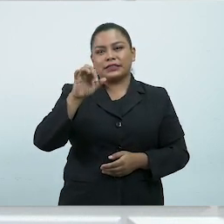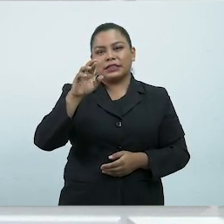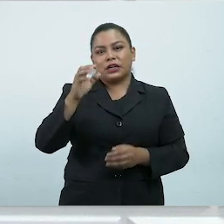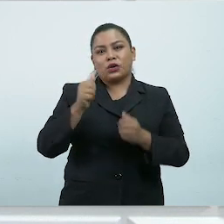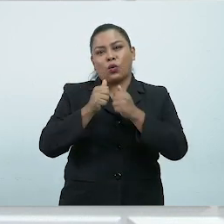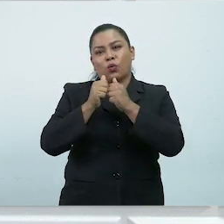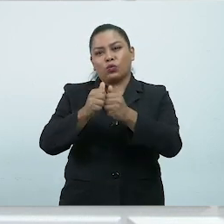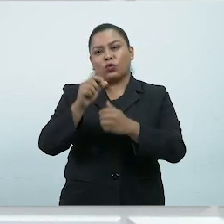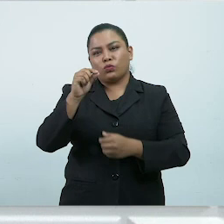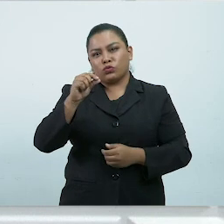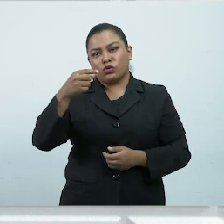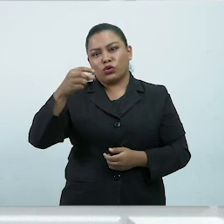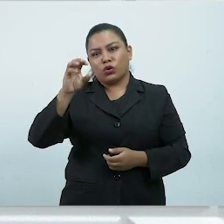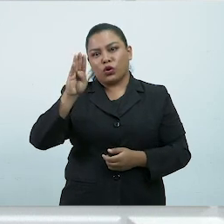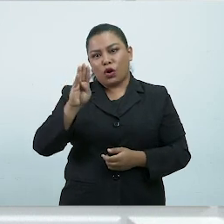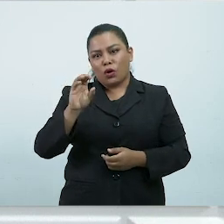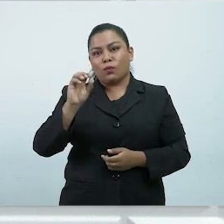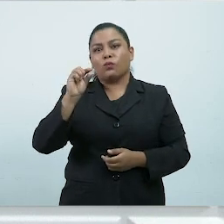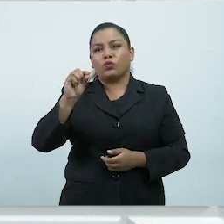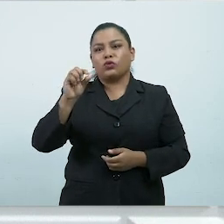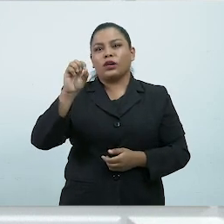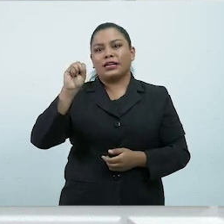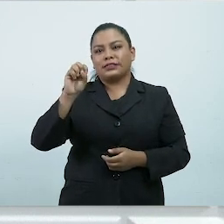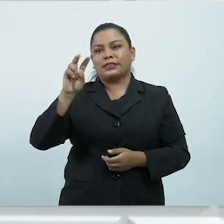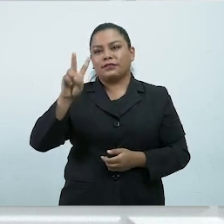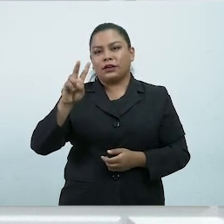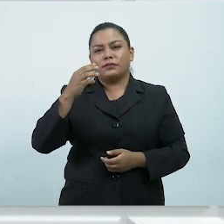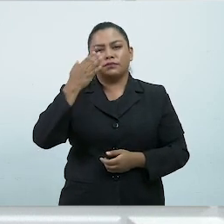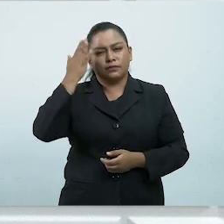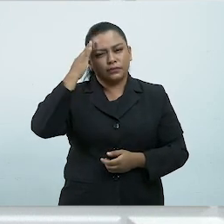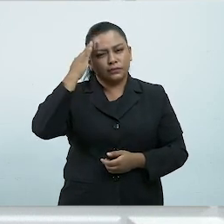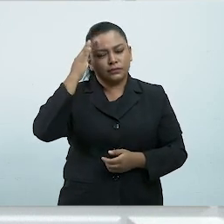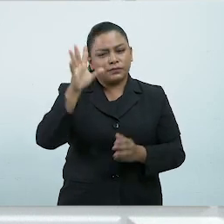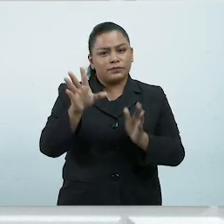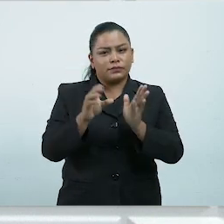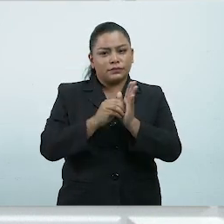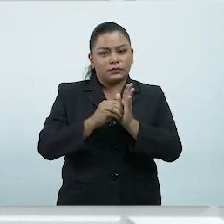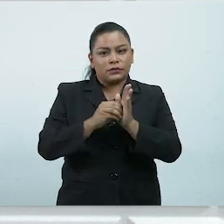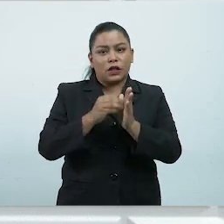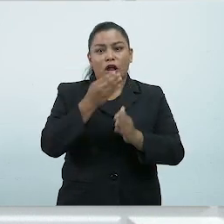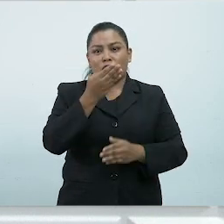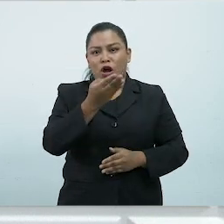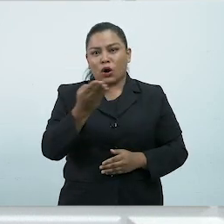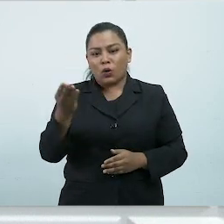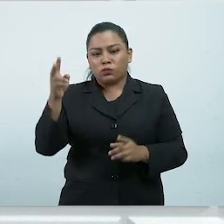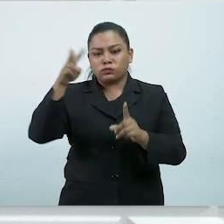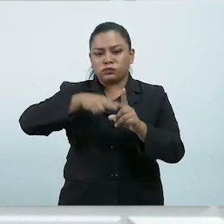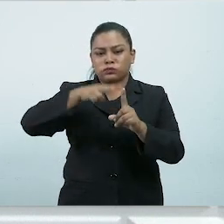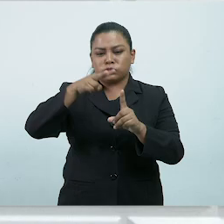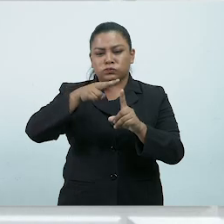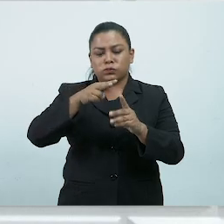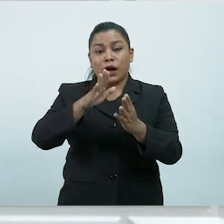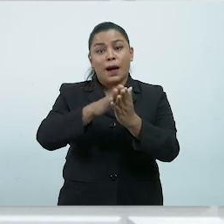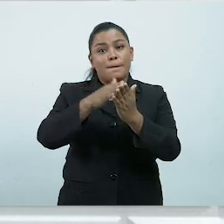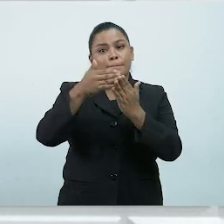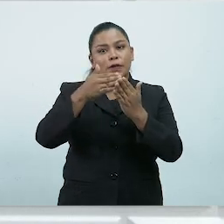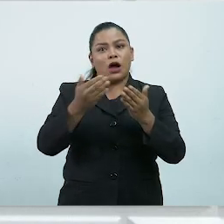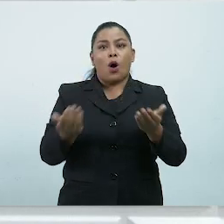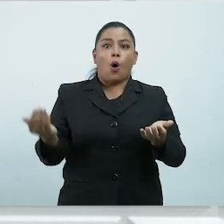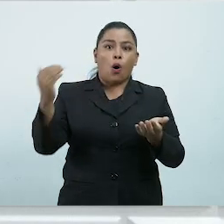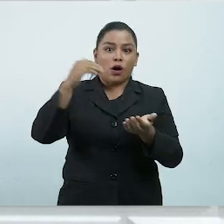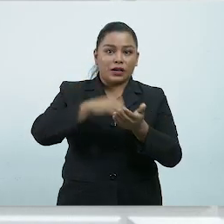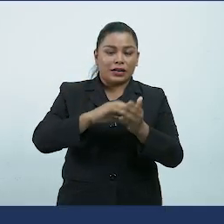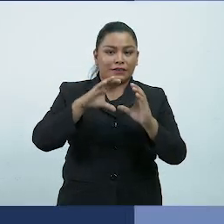En este sitio, encontraremos los criterios esenciales para elaborar el plan de retorno a clases